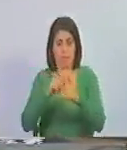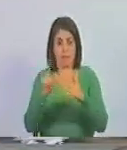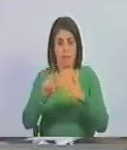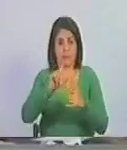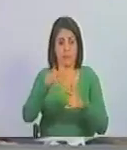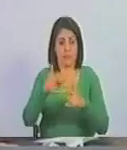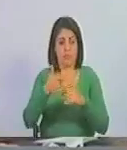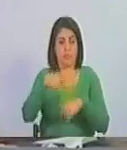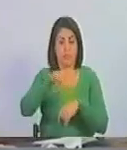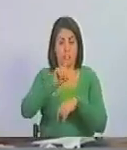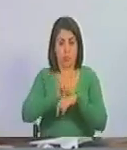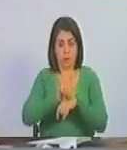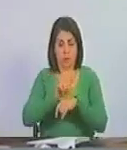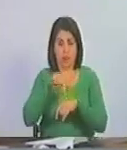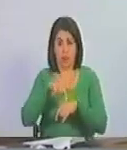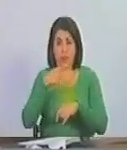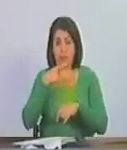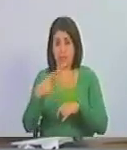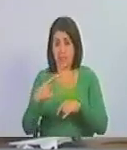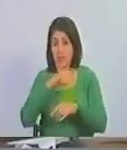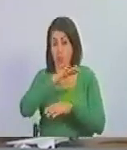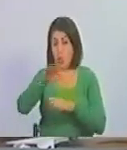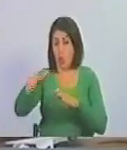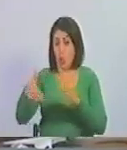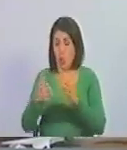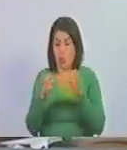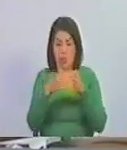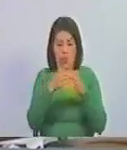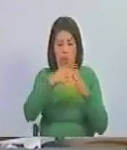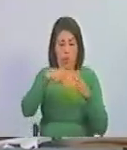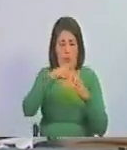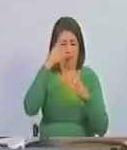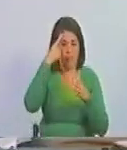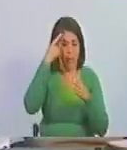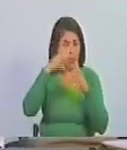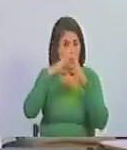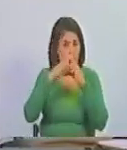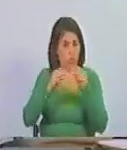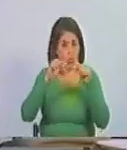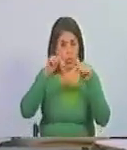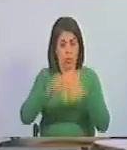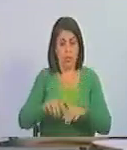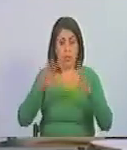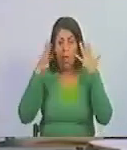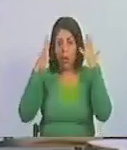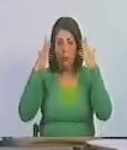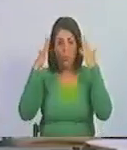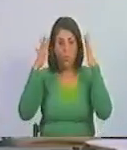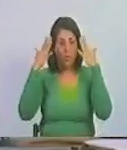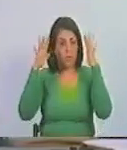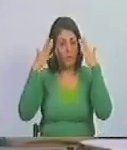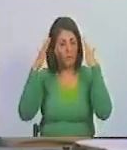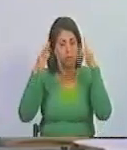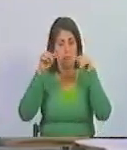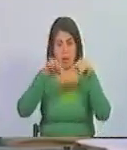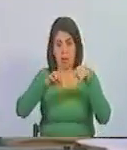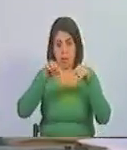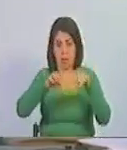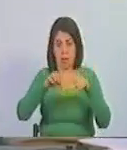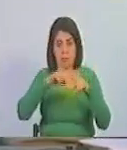llamada plataforma monetaria son cómplices porque aquí aplaudían aplaudieron